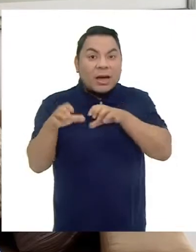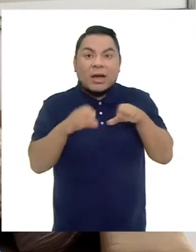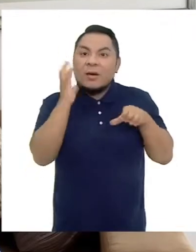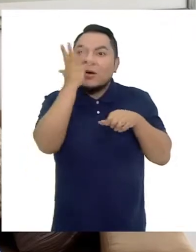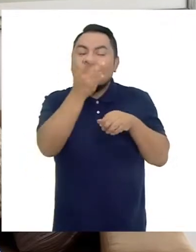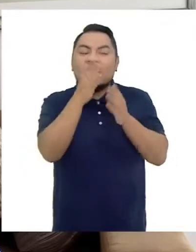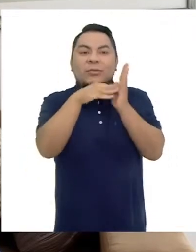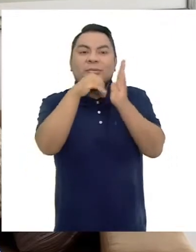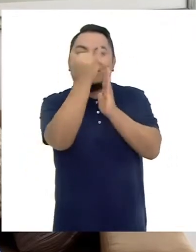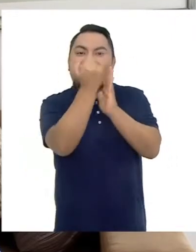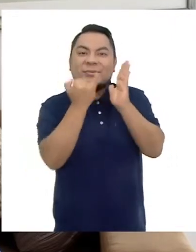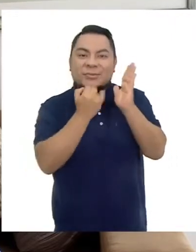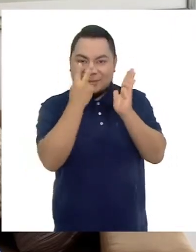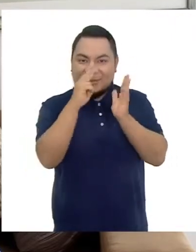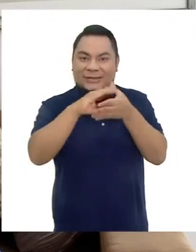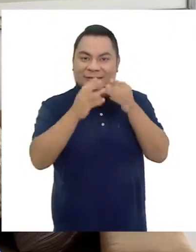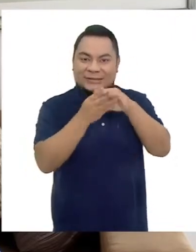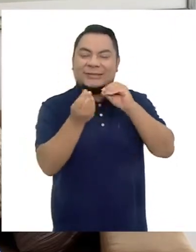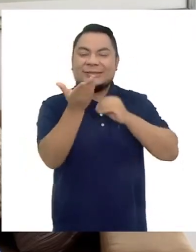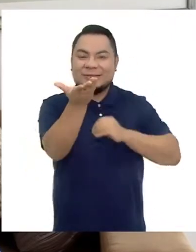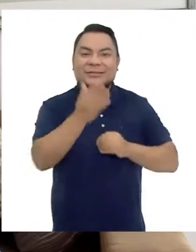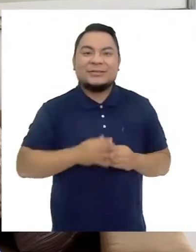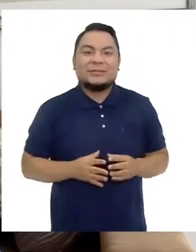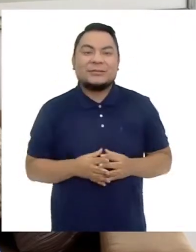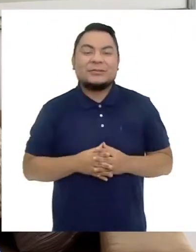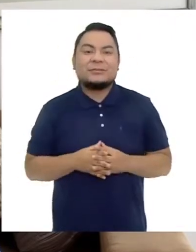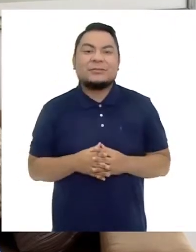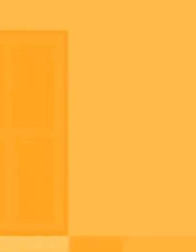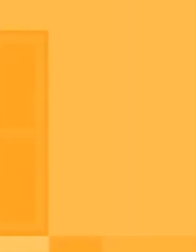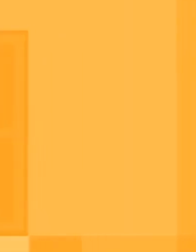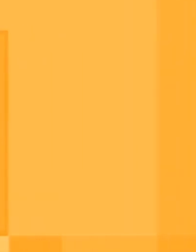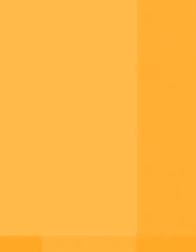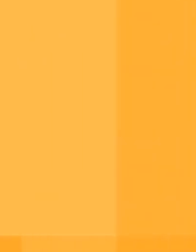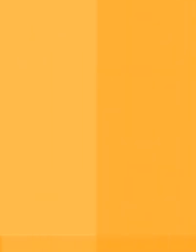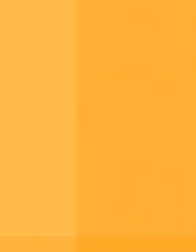realizar hermosas pinturas. Aquí la nota sobre su historia.